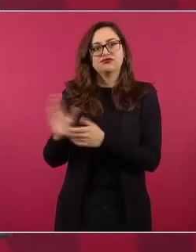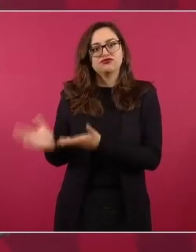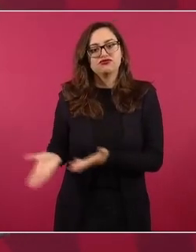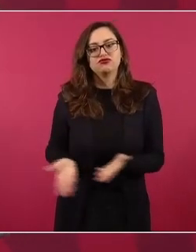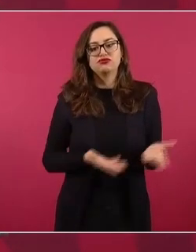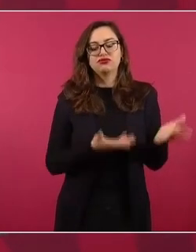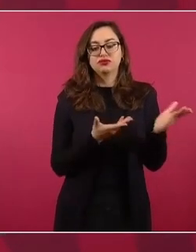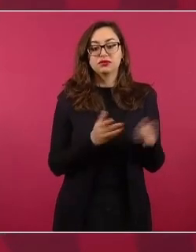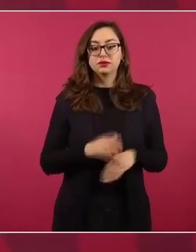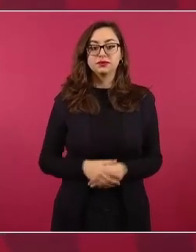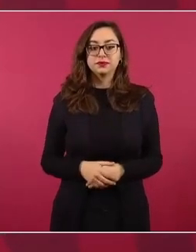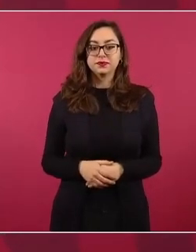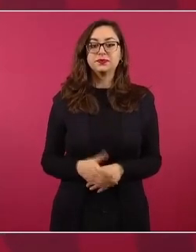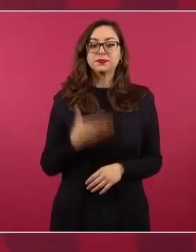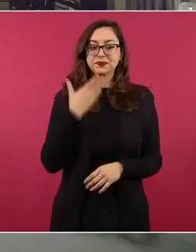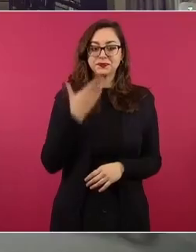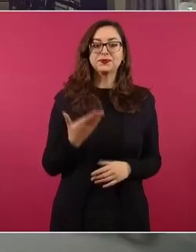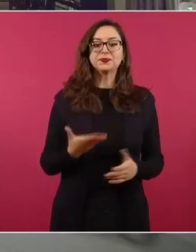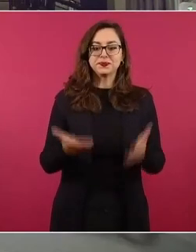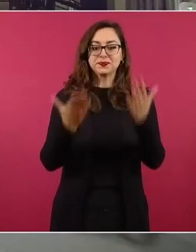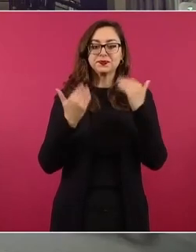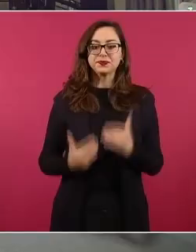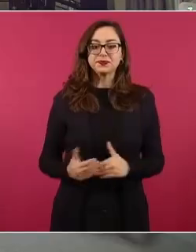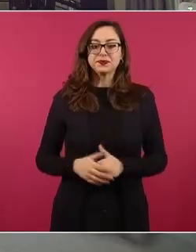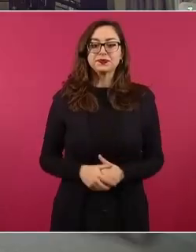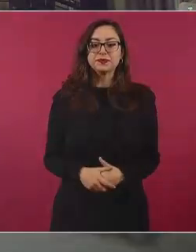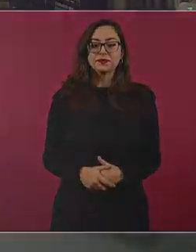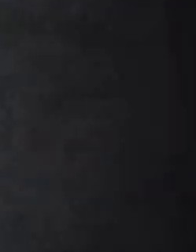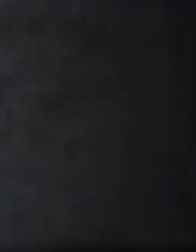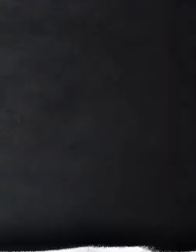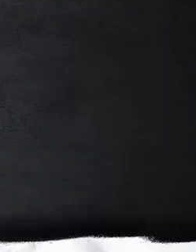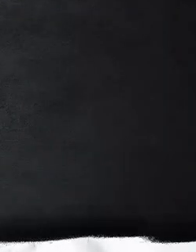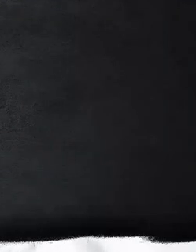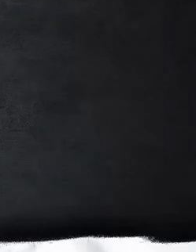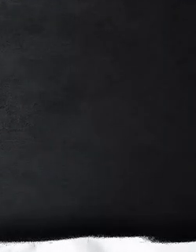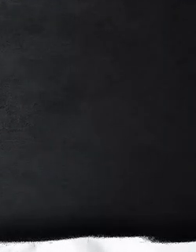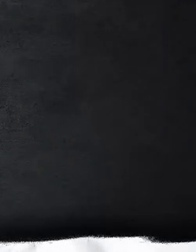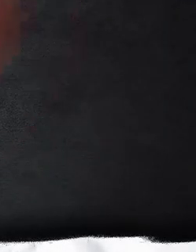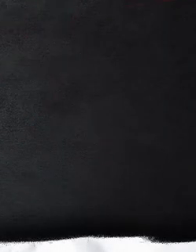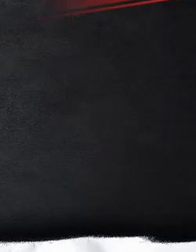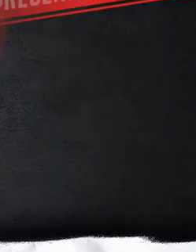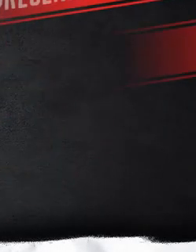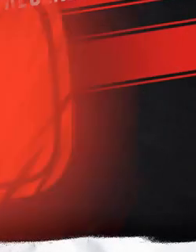Gracias. bien. Gracias, presidente. Gracias. Gracias.